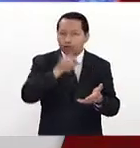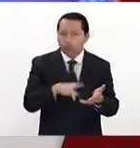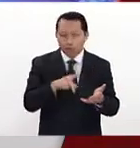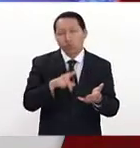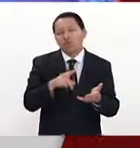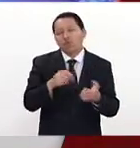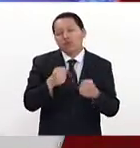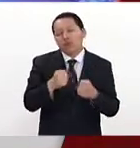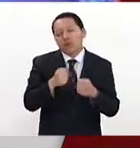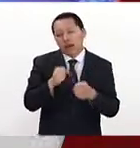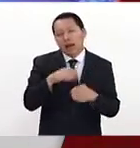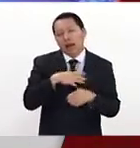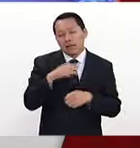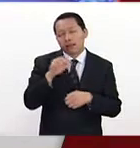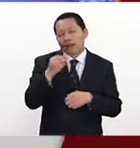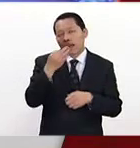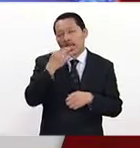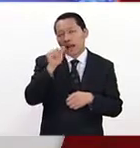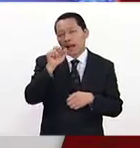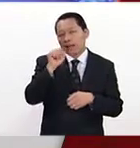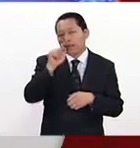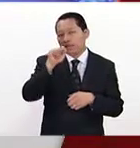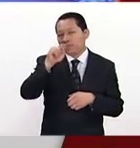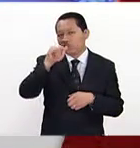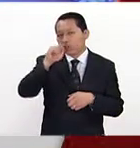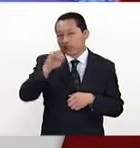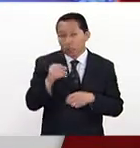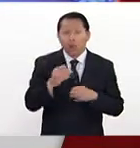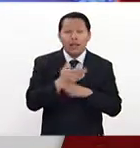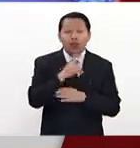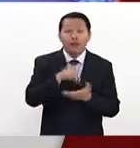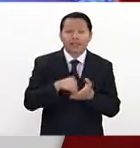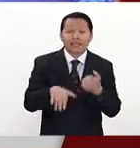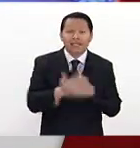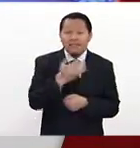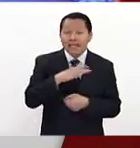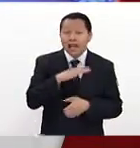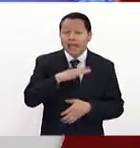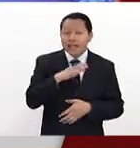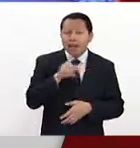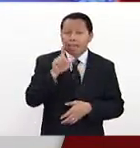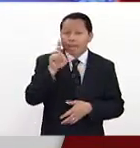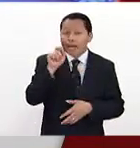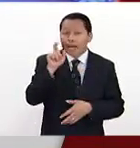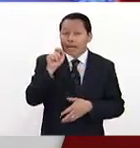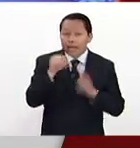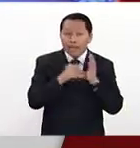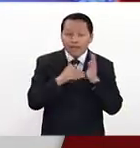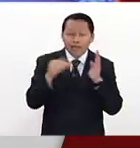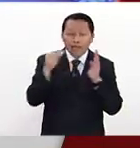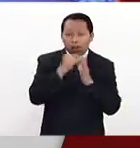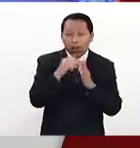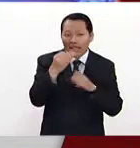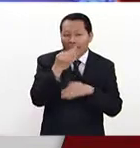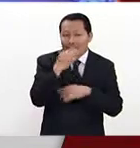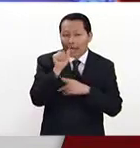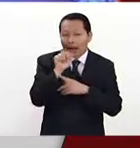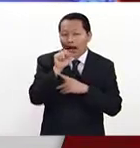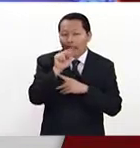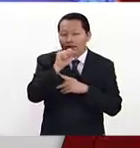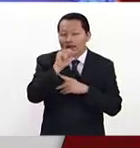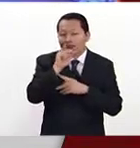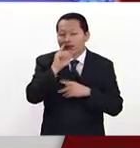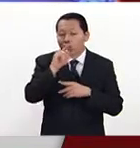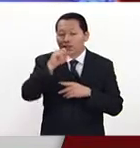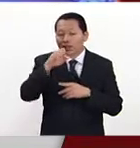antimicrobianos. Y en el 2015 hubo 20 millones de antibióticos utilizados en esta